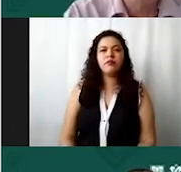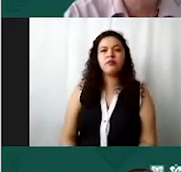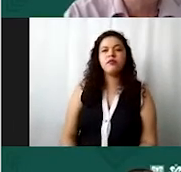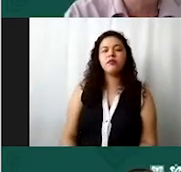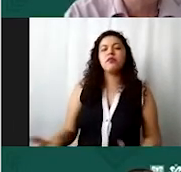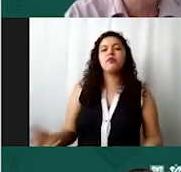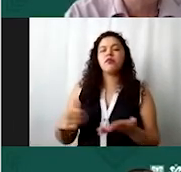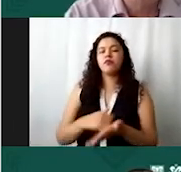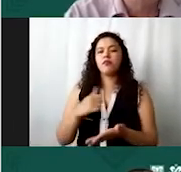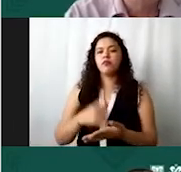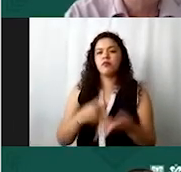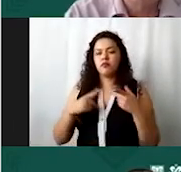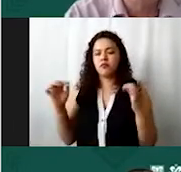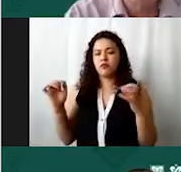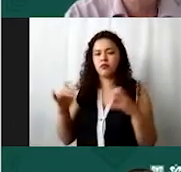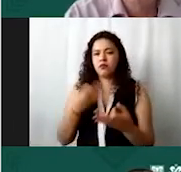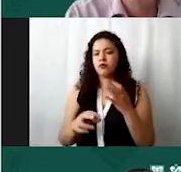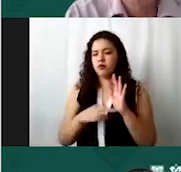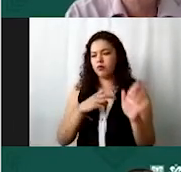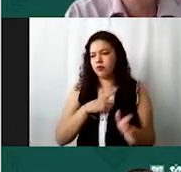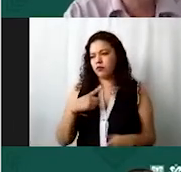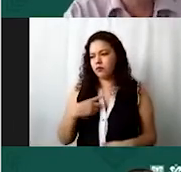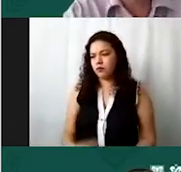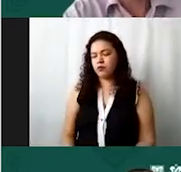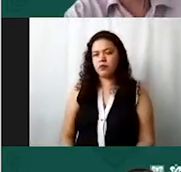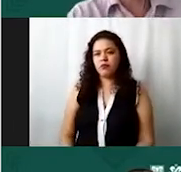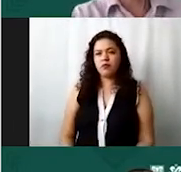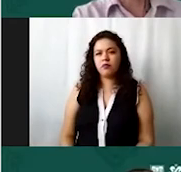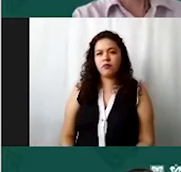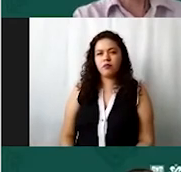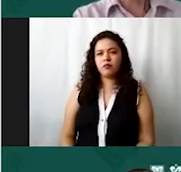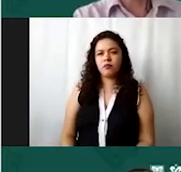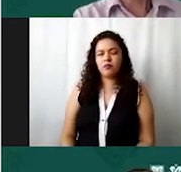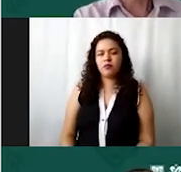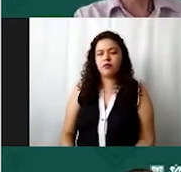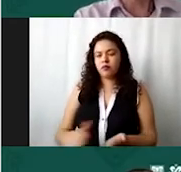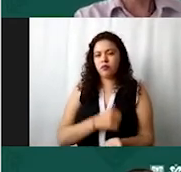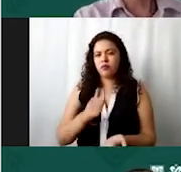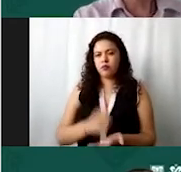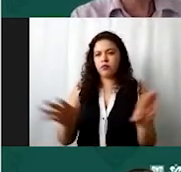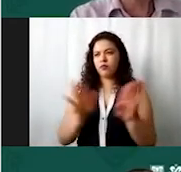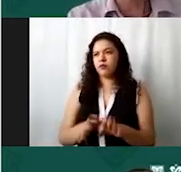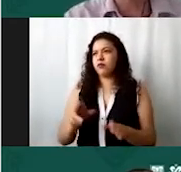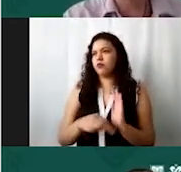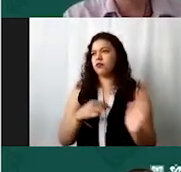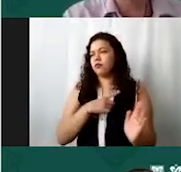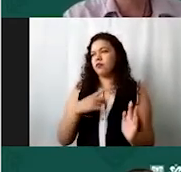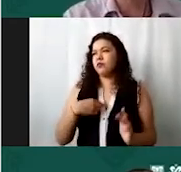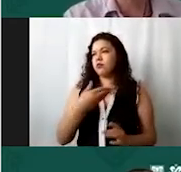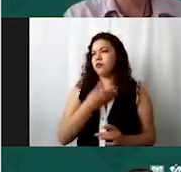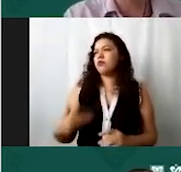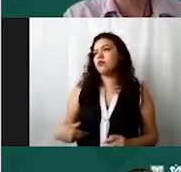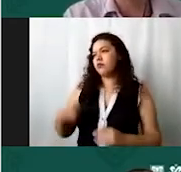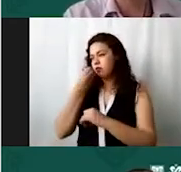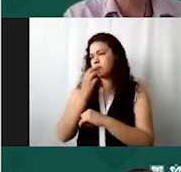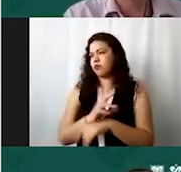presencial si la deben de firmar todos el cierre de las actas también debe ser firmada por lo menos por presidente y